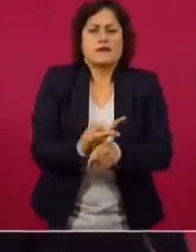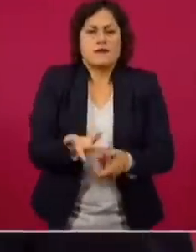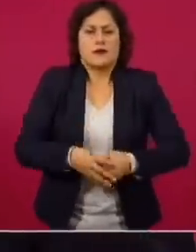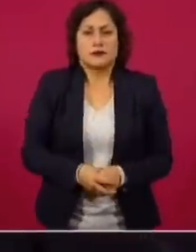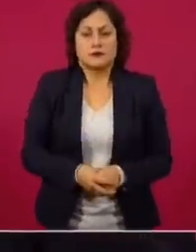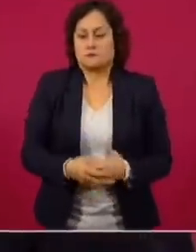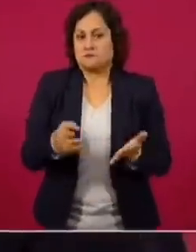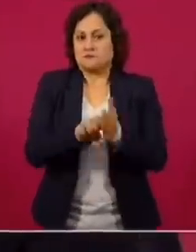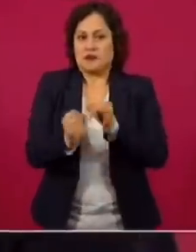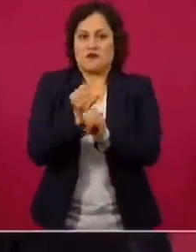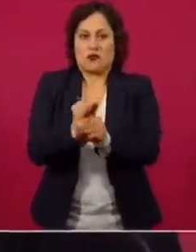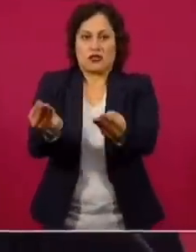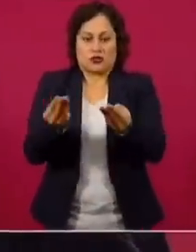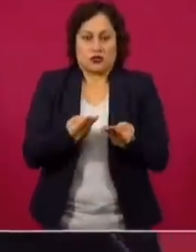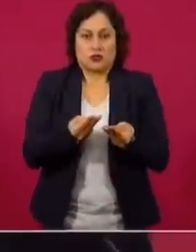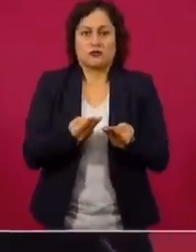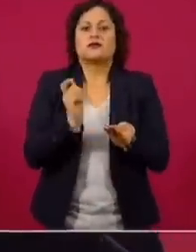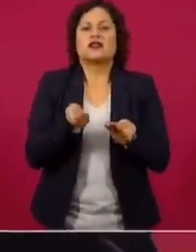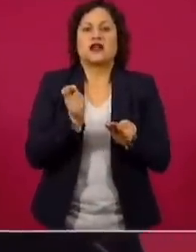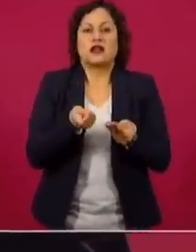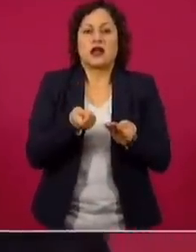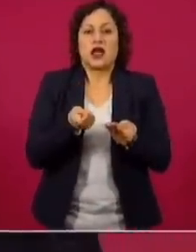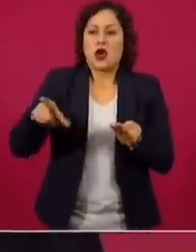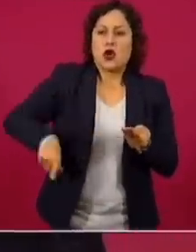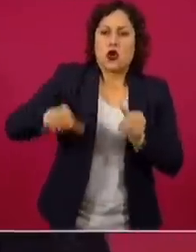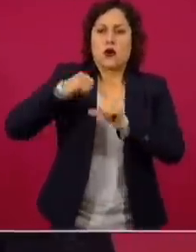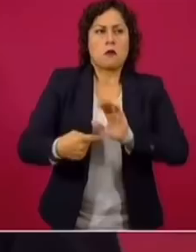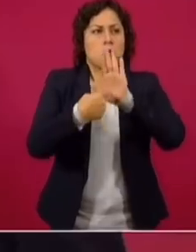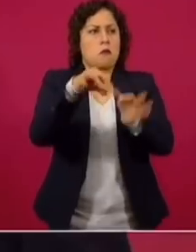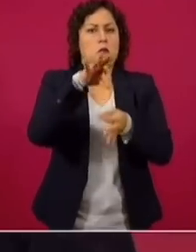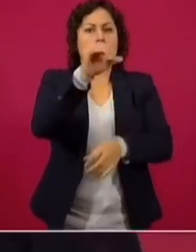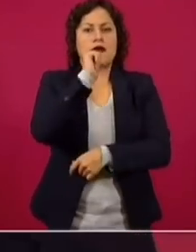no la presentaba a ninguna autoridad el presidente.